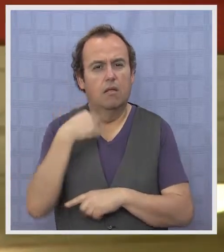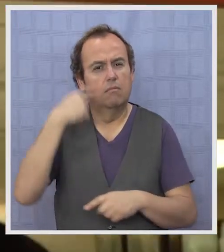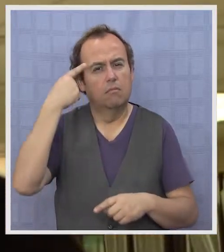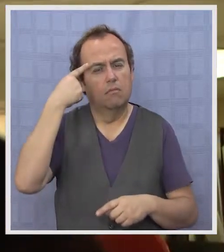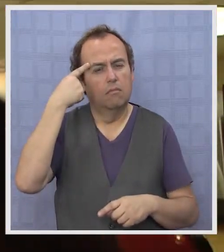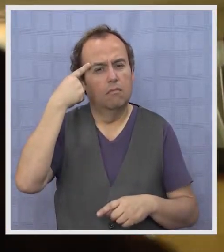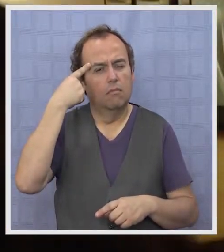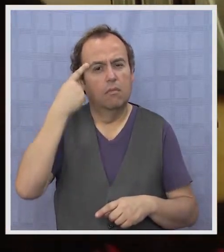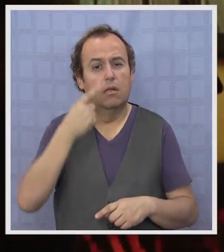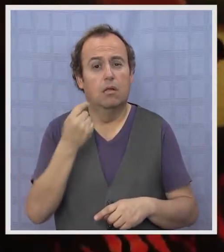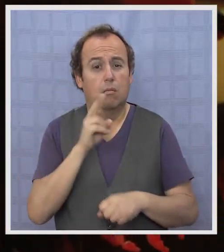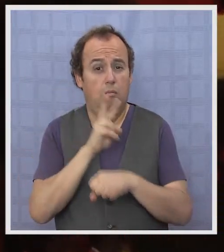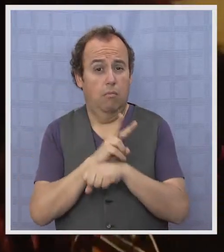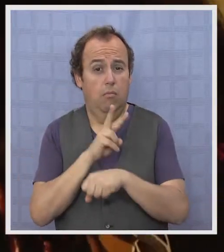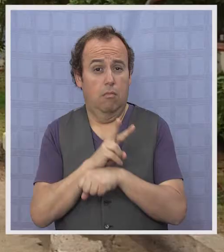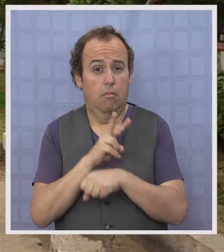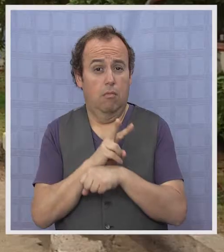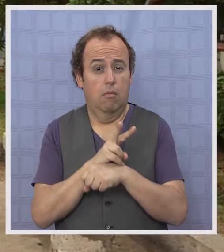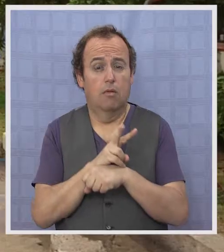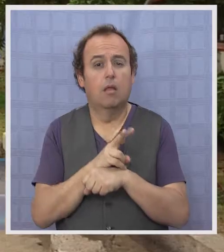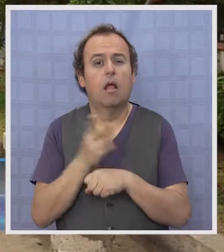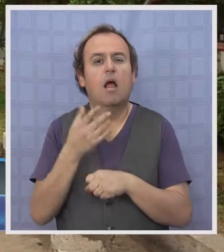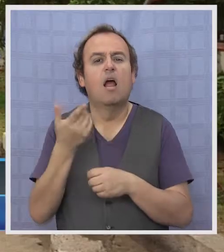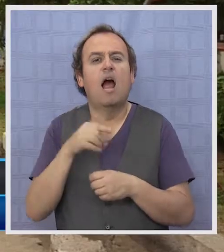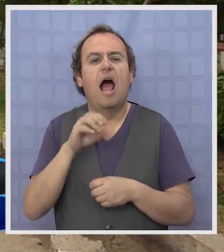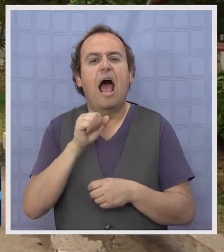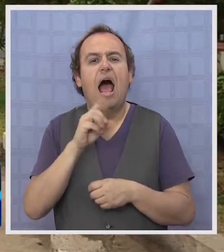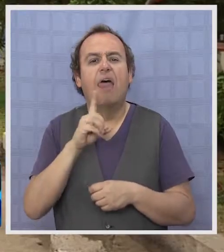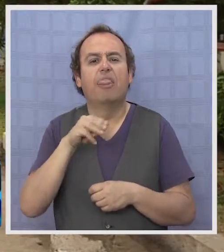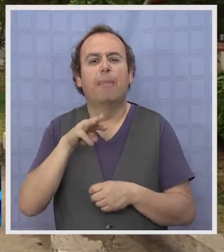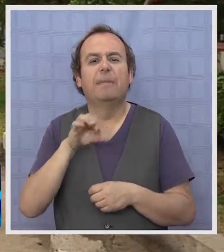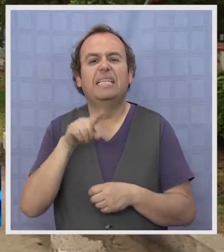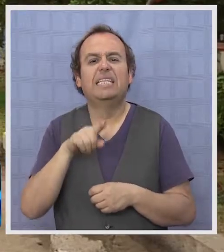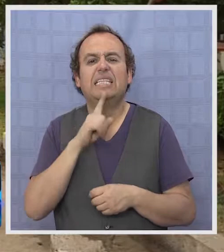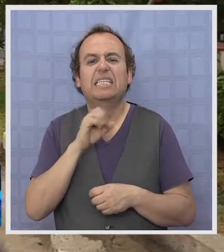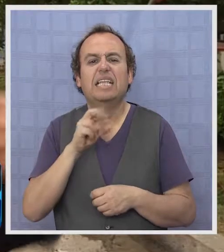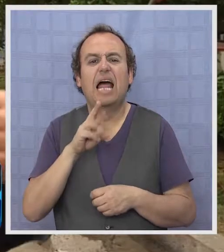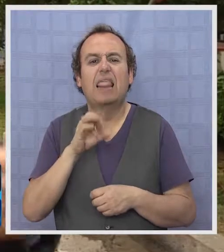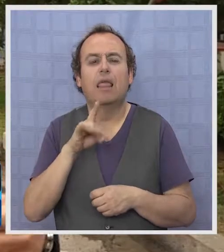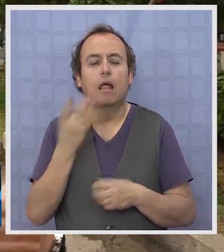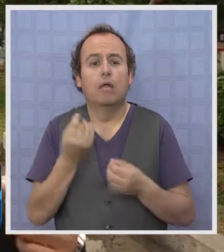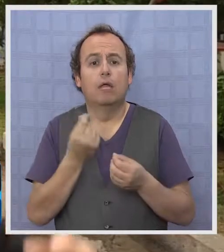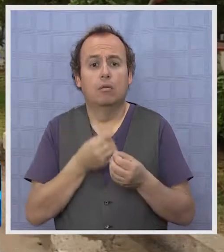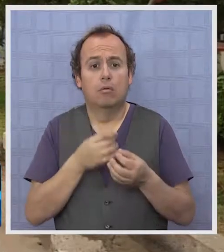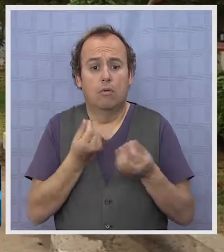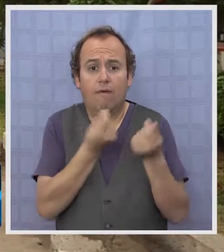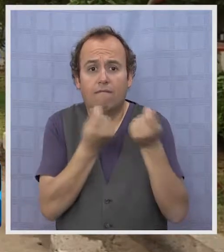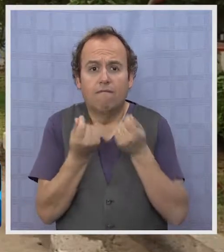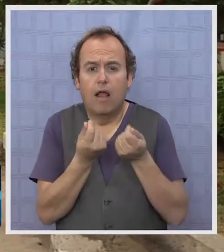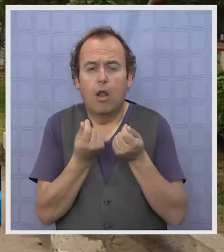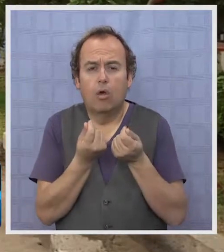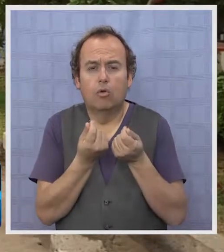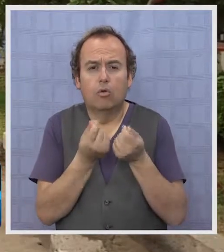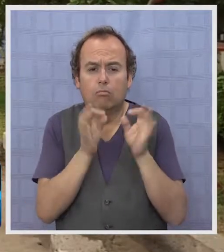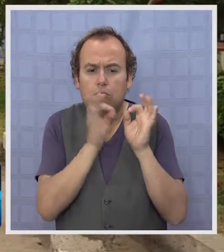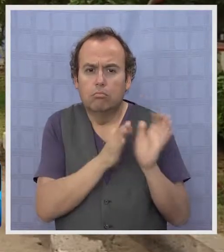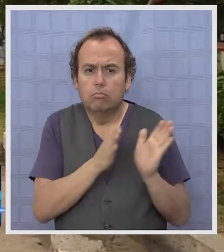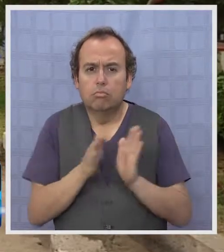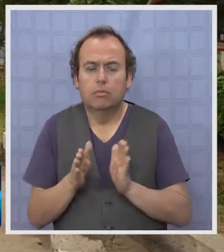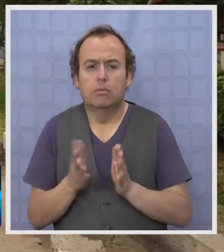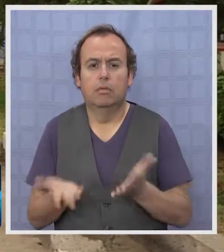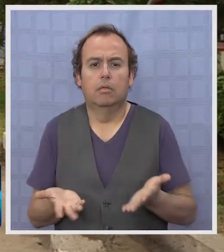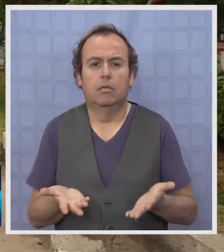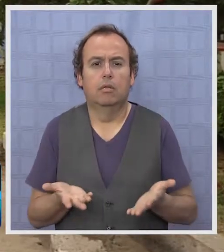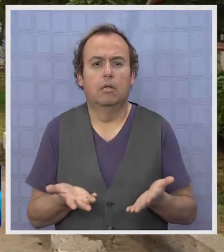estimado que los académicos y administrativos que deben quedar sean aquellos que se ajustan a esa cadena del valor. Sin